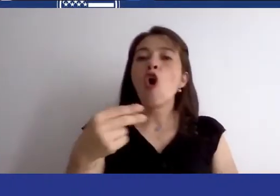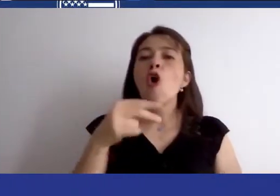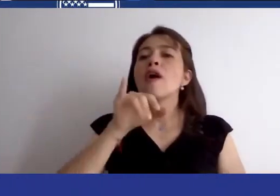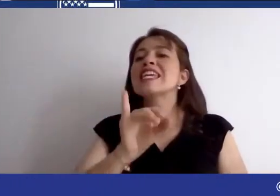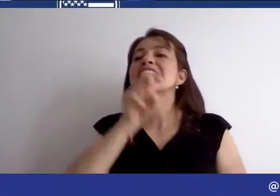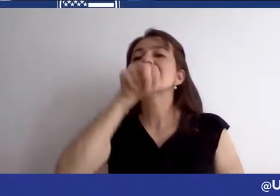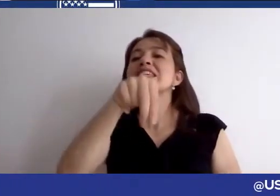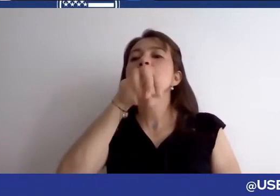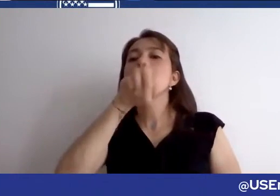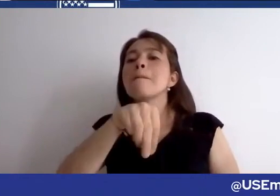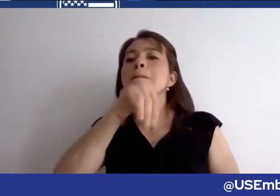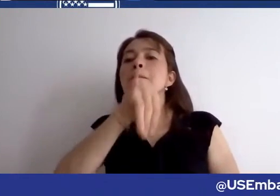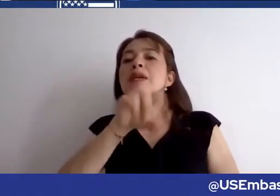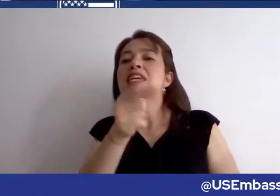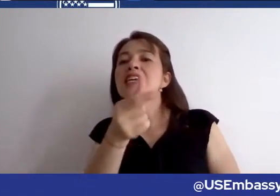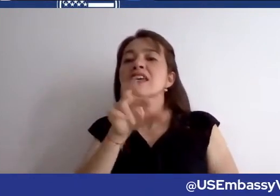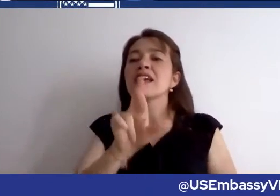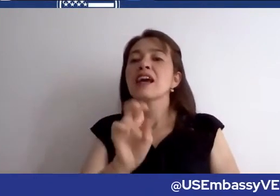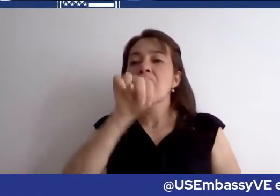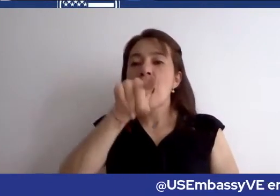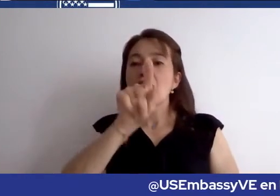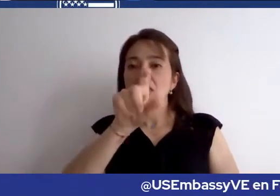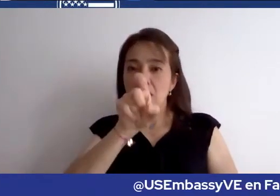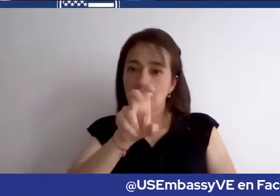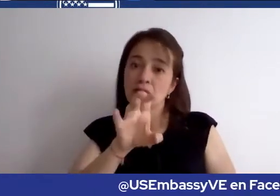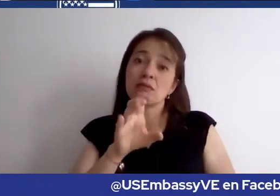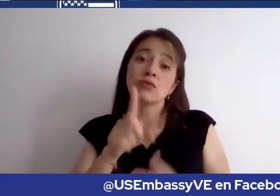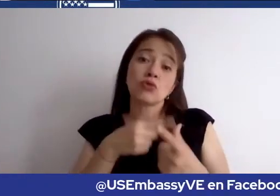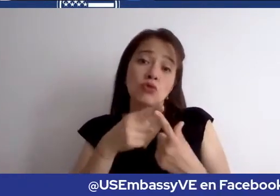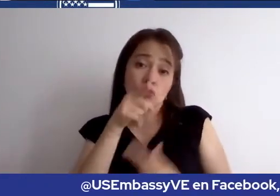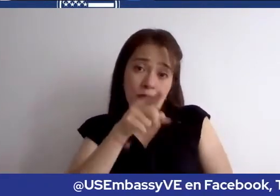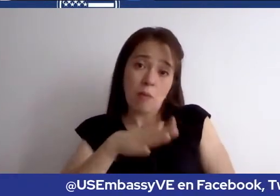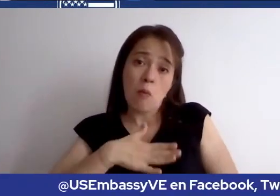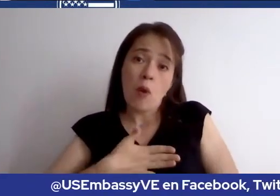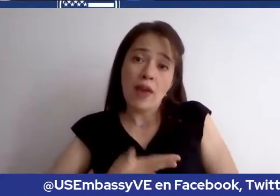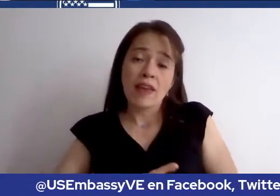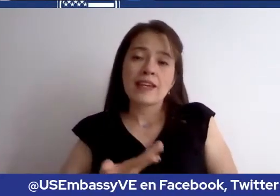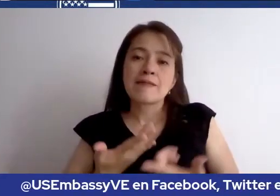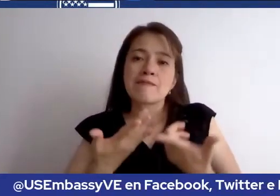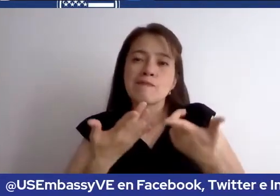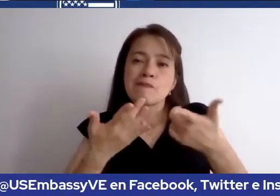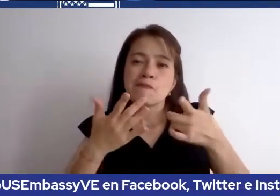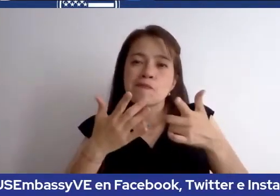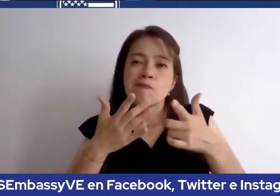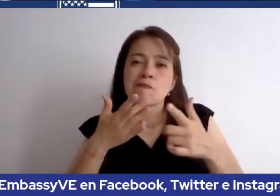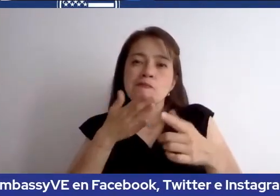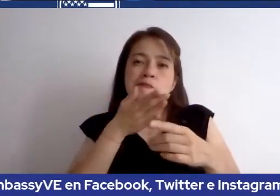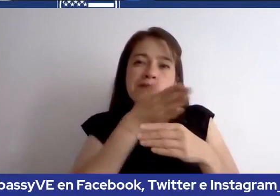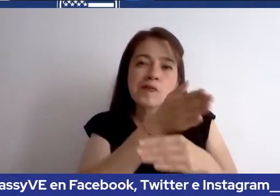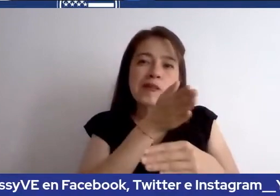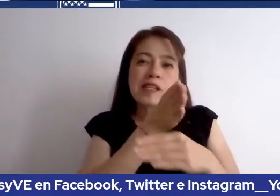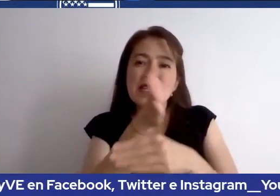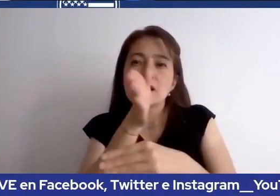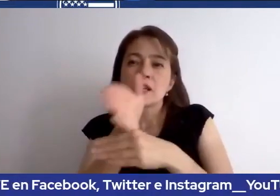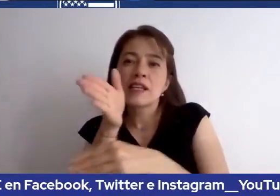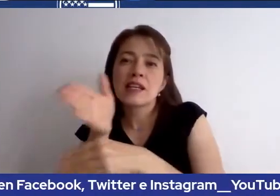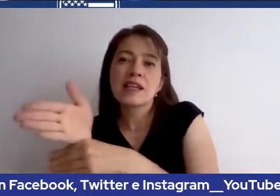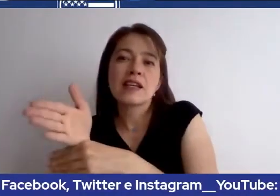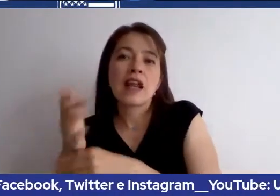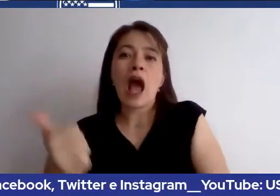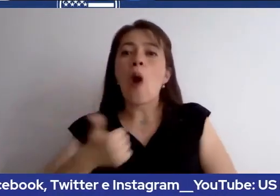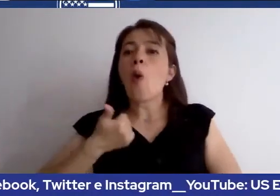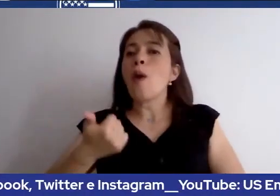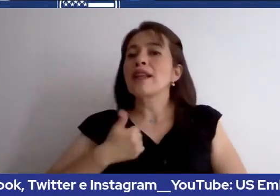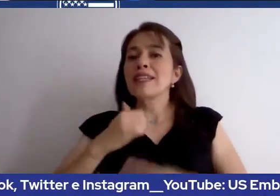caso puede visitar a cualquier embajada o consulado alrededor del